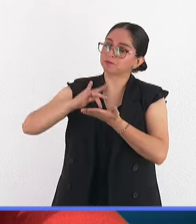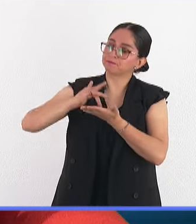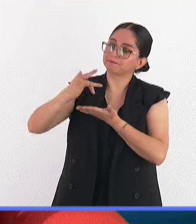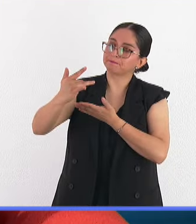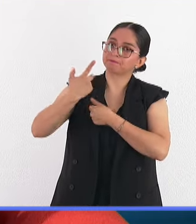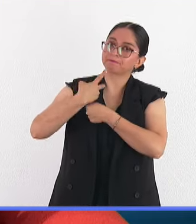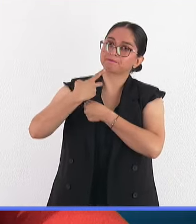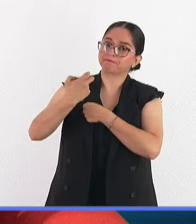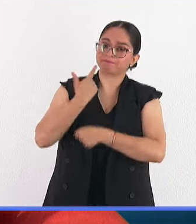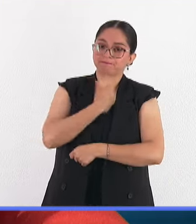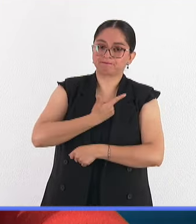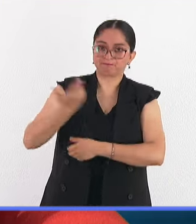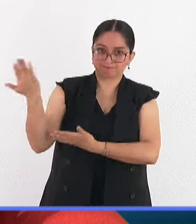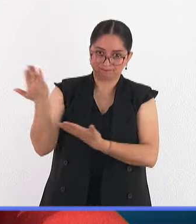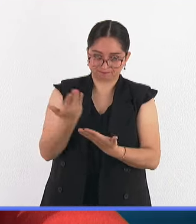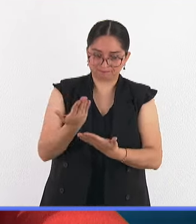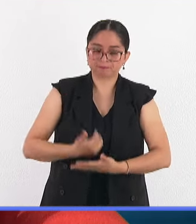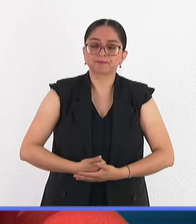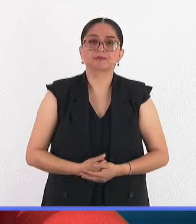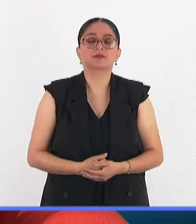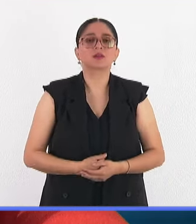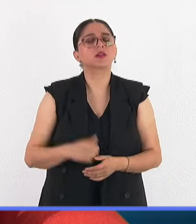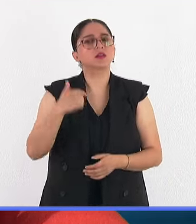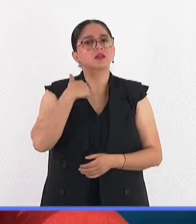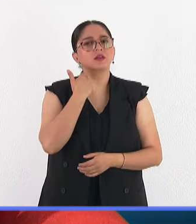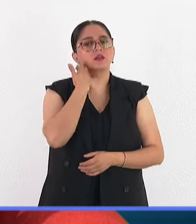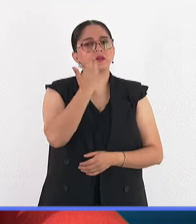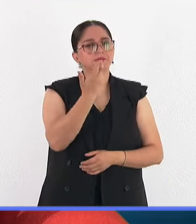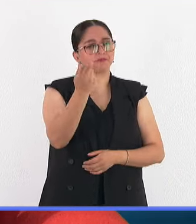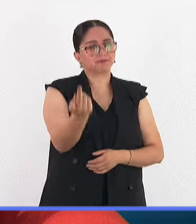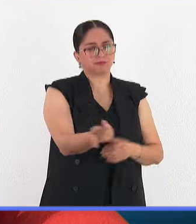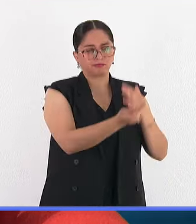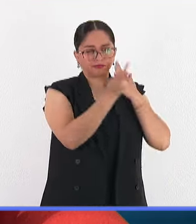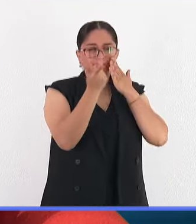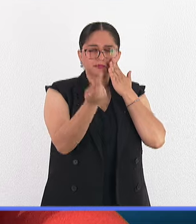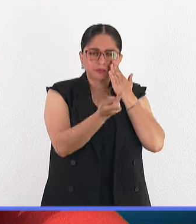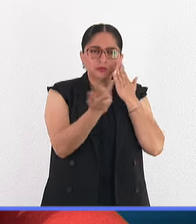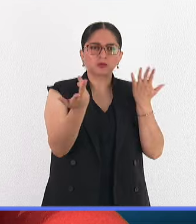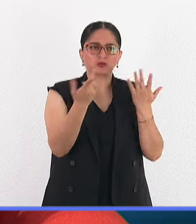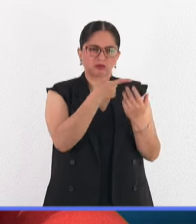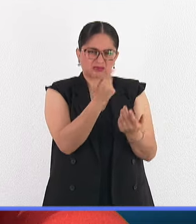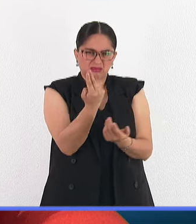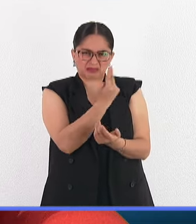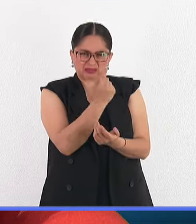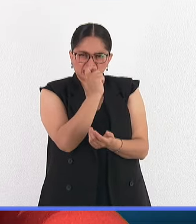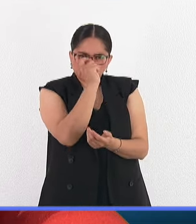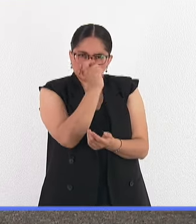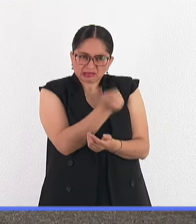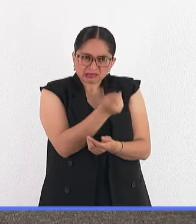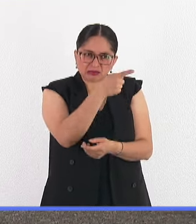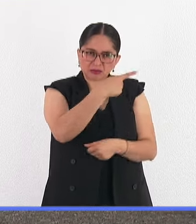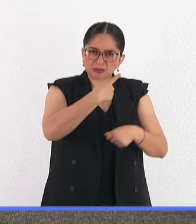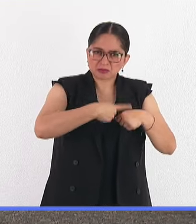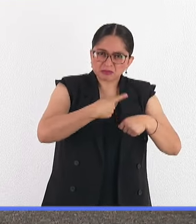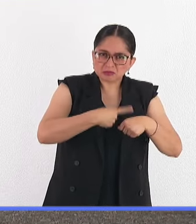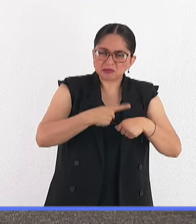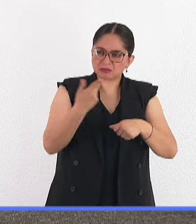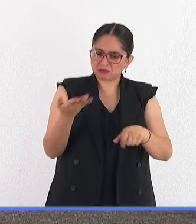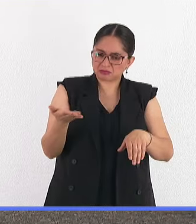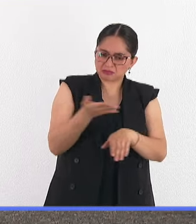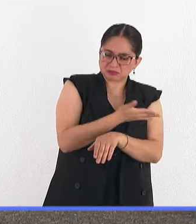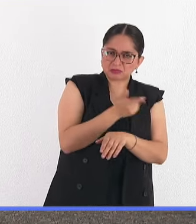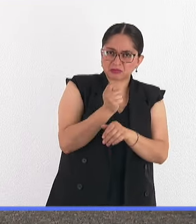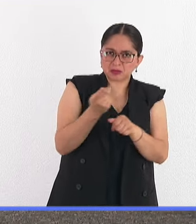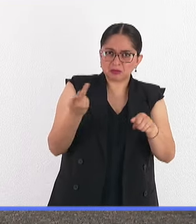Gracias, doctora. Y me gustaría empezar un poco entendiendo, que nos ayude a conocer el contexto, los antecedentes de esta